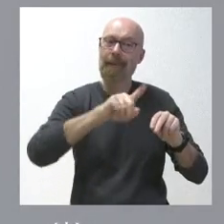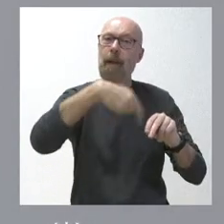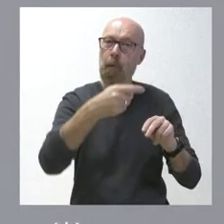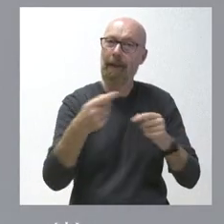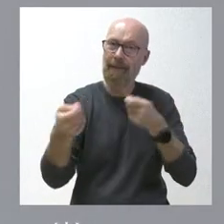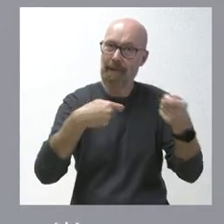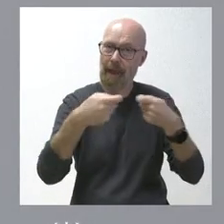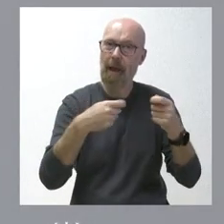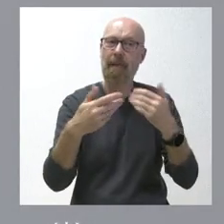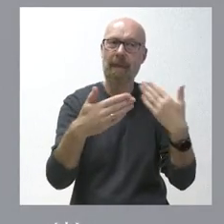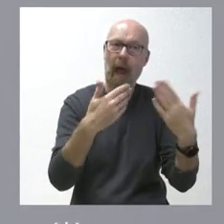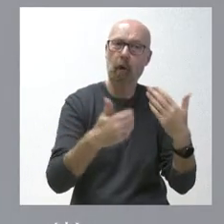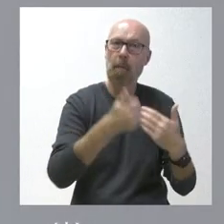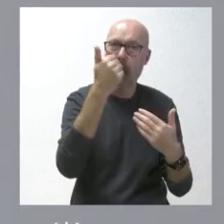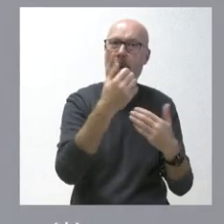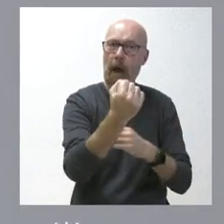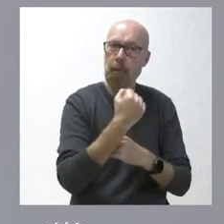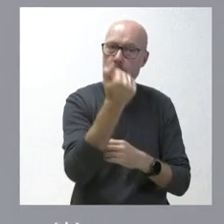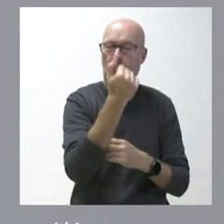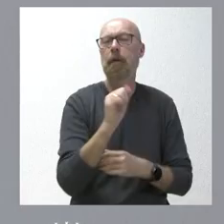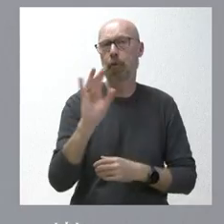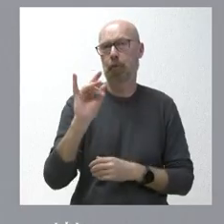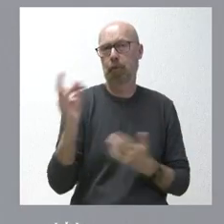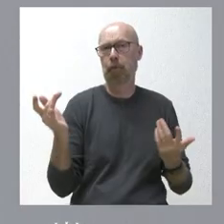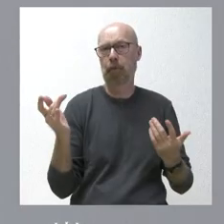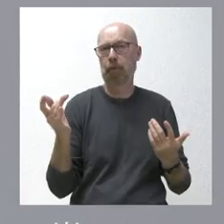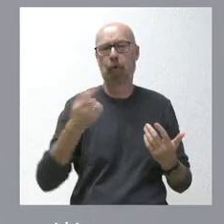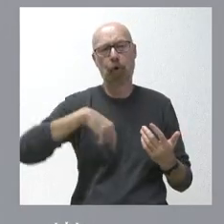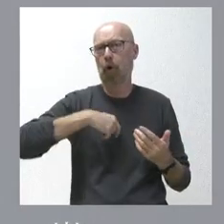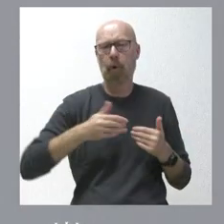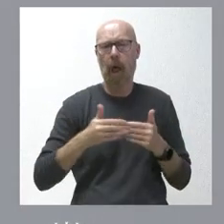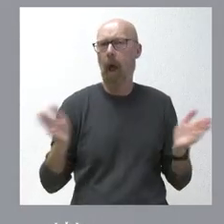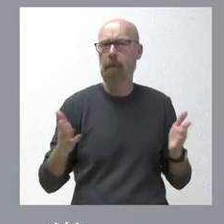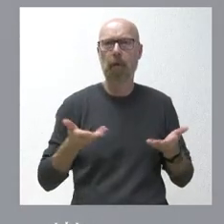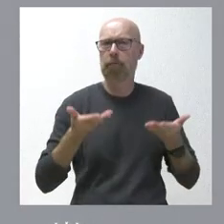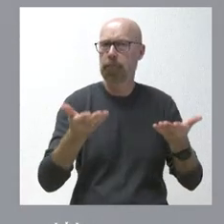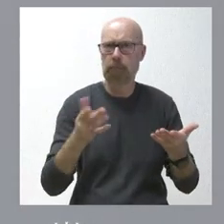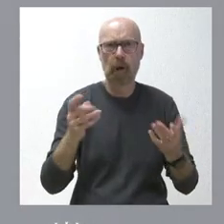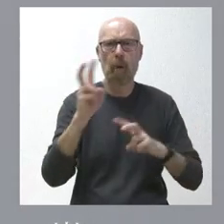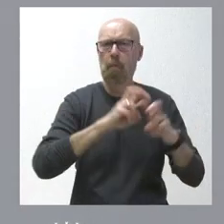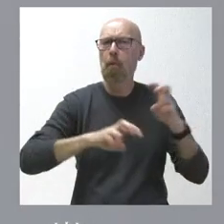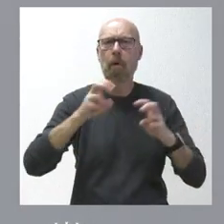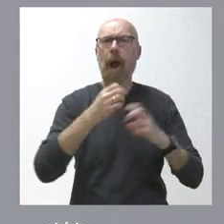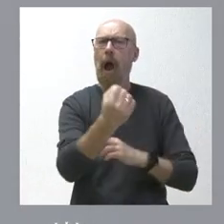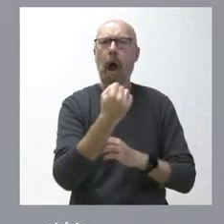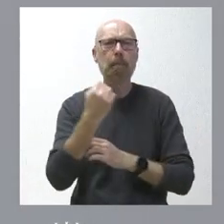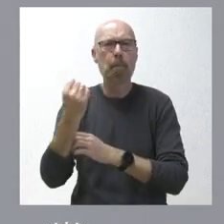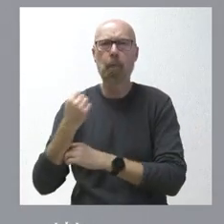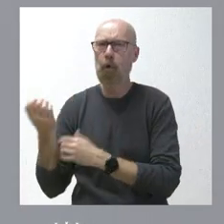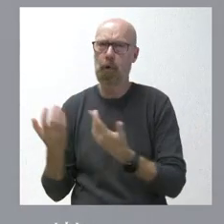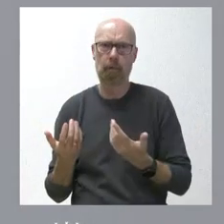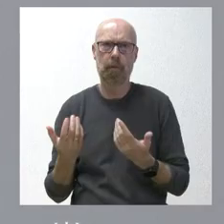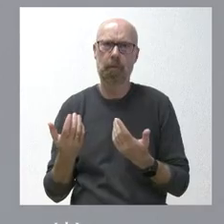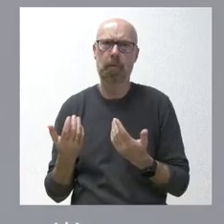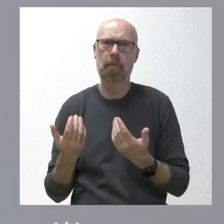nuevos apoyos, le digo que sí. Nosotros vamos a seguir con la mano tendida, vamos a intentar buscar apoyo, si fuera preciso en el